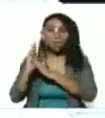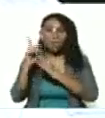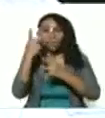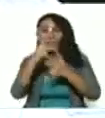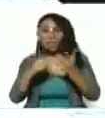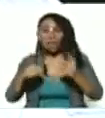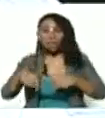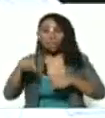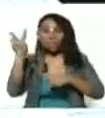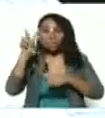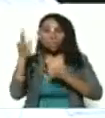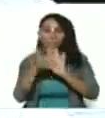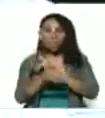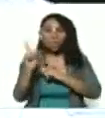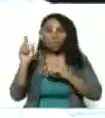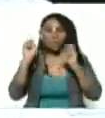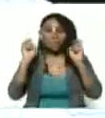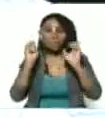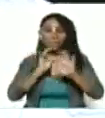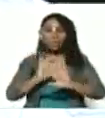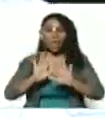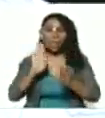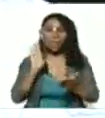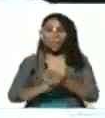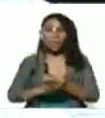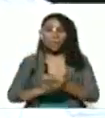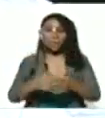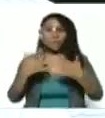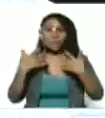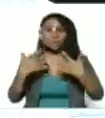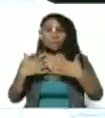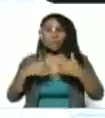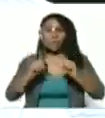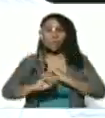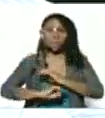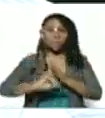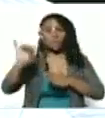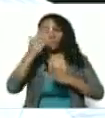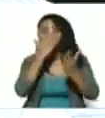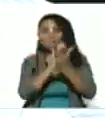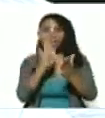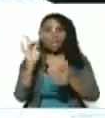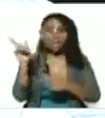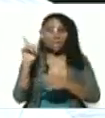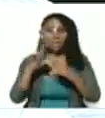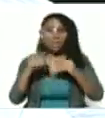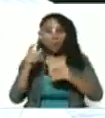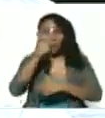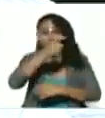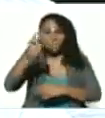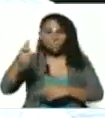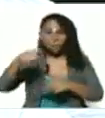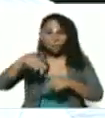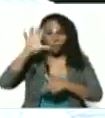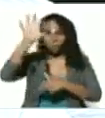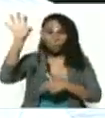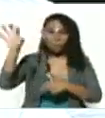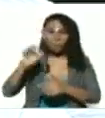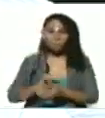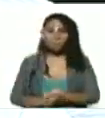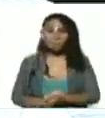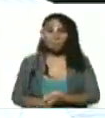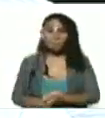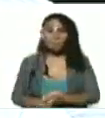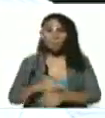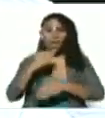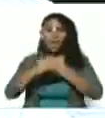en Venezuela sin embargo estos dos casos ya nos ponen en alerta máxima en los estados fronterizos y en todas las ciudades del país estamos realizando